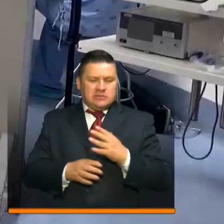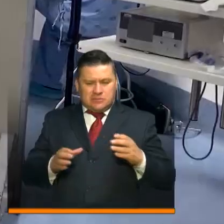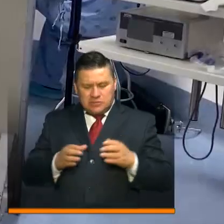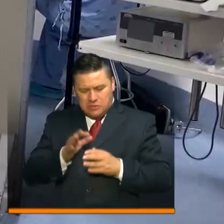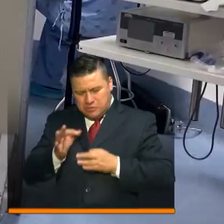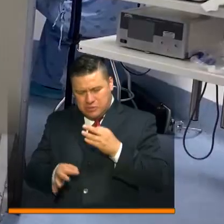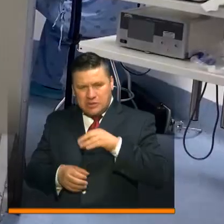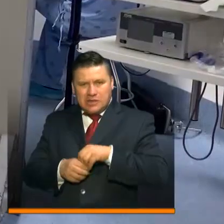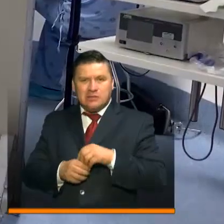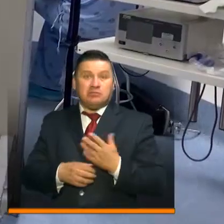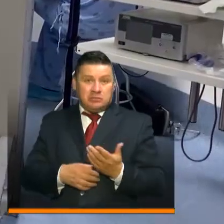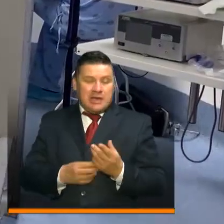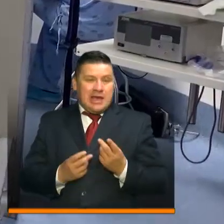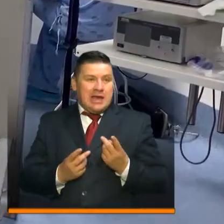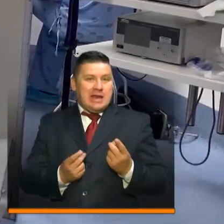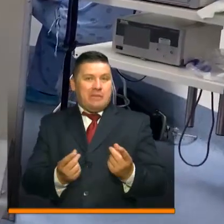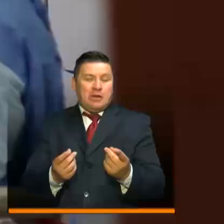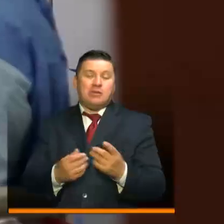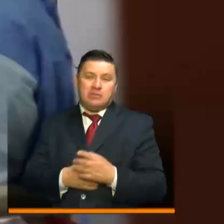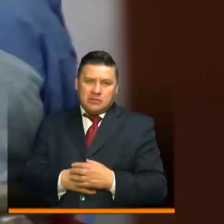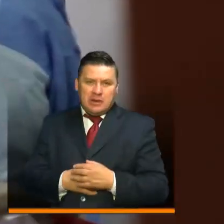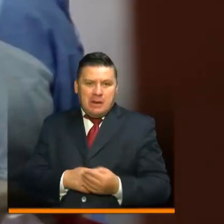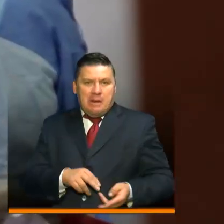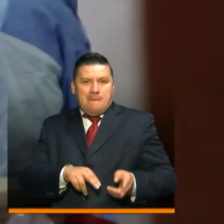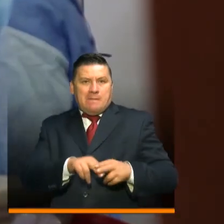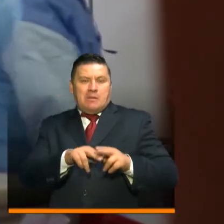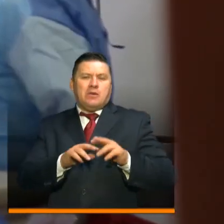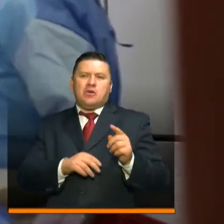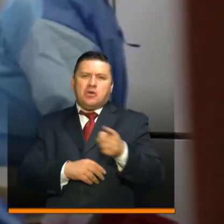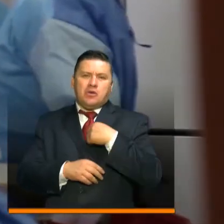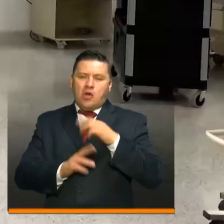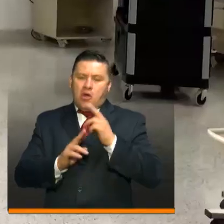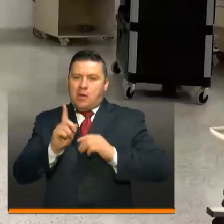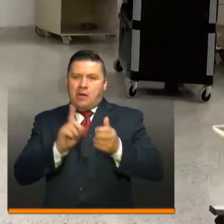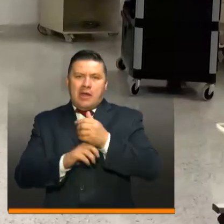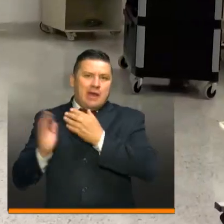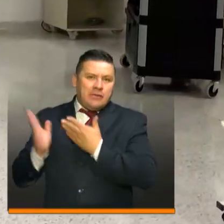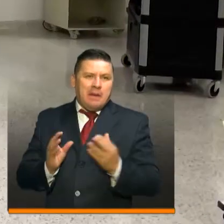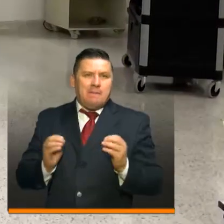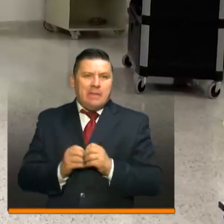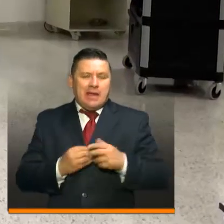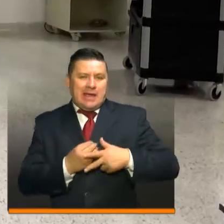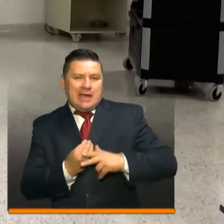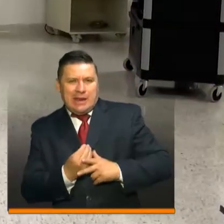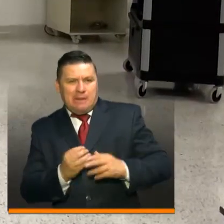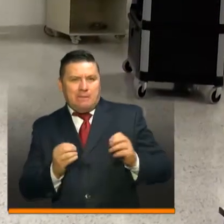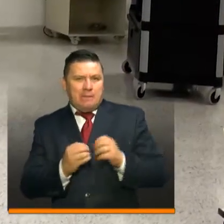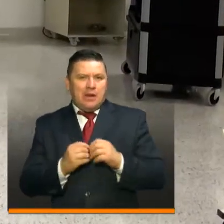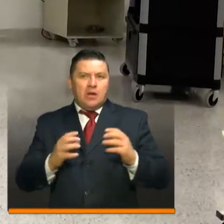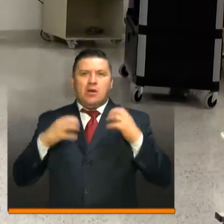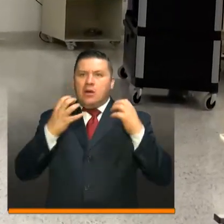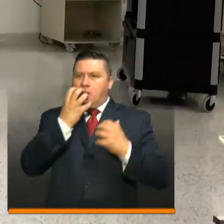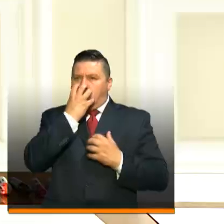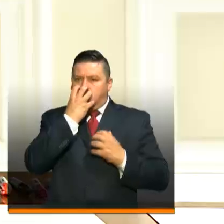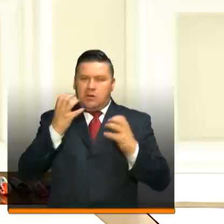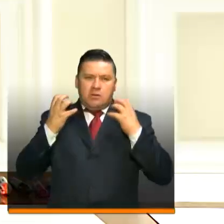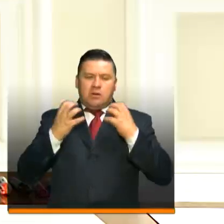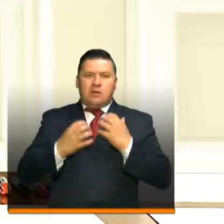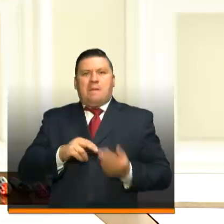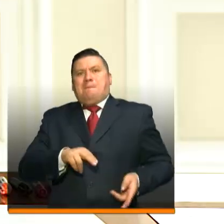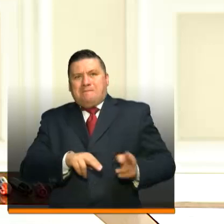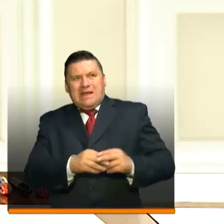unidades de cuidado intensivo y llegar rápidamente a duplicarlo, que logremos traer más herramientas, más ventiladores para